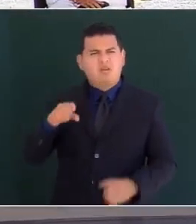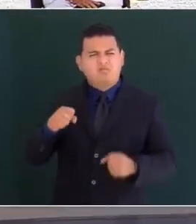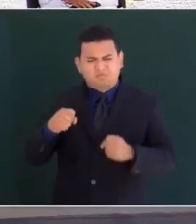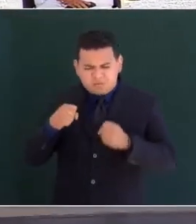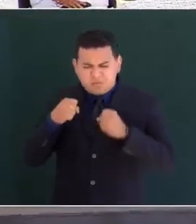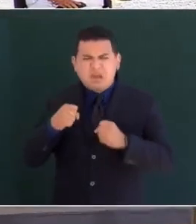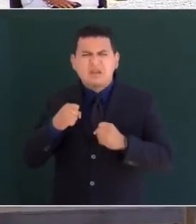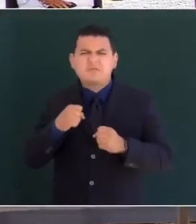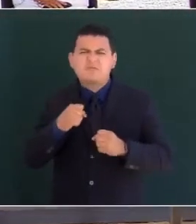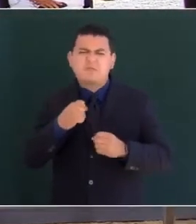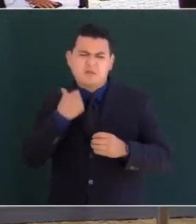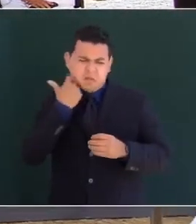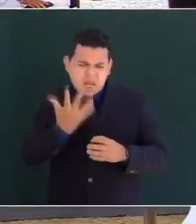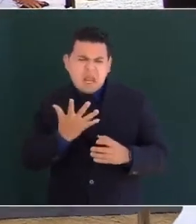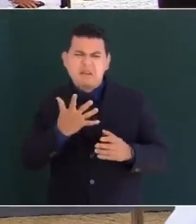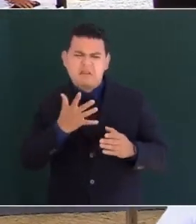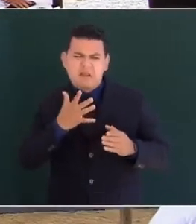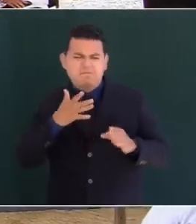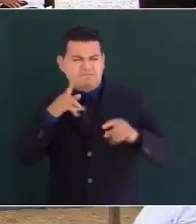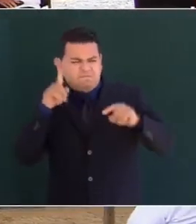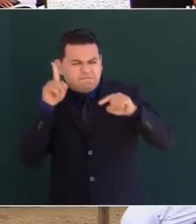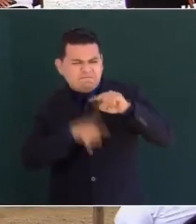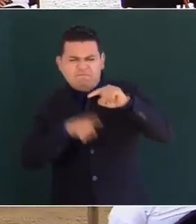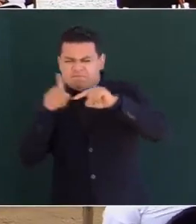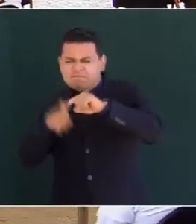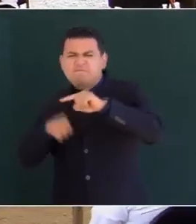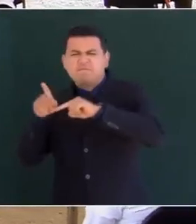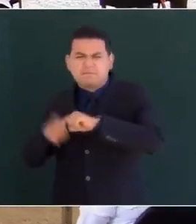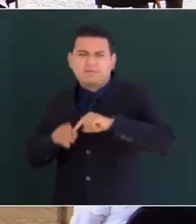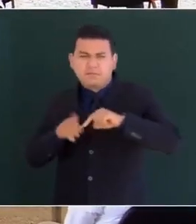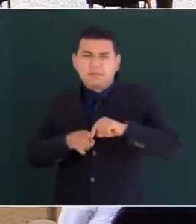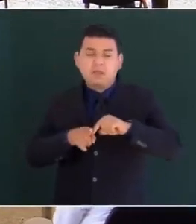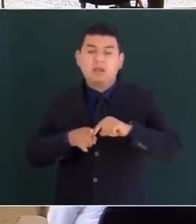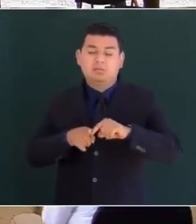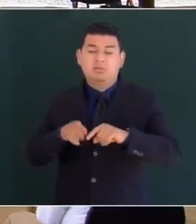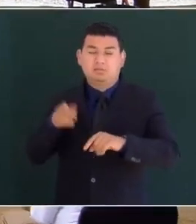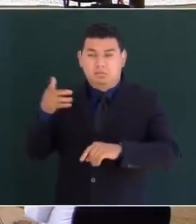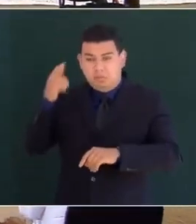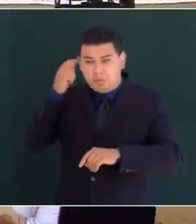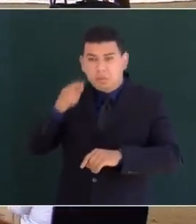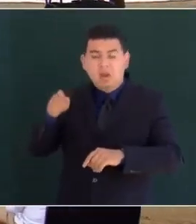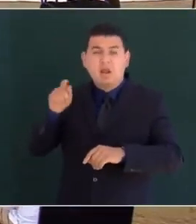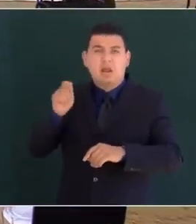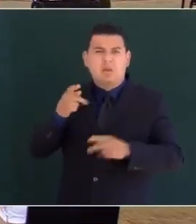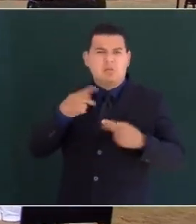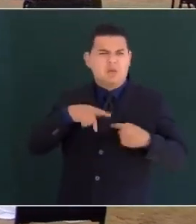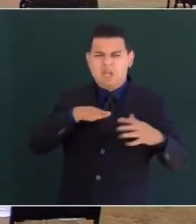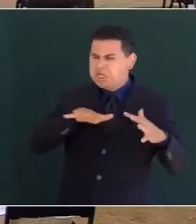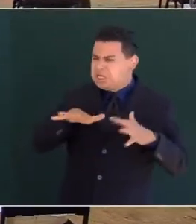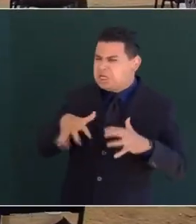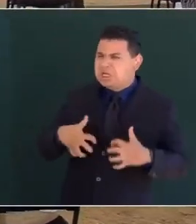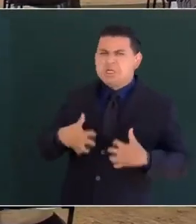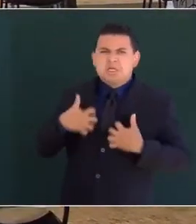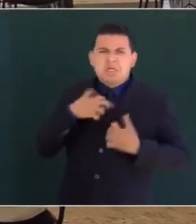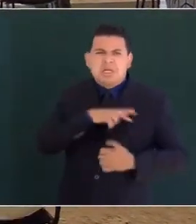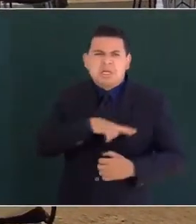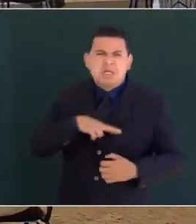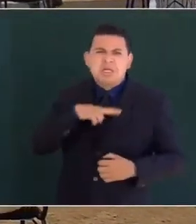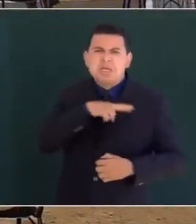Morelos también fue combatido y asesinado por el ejército